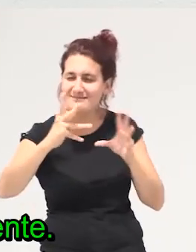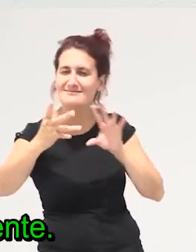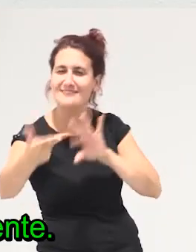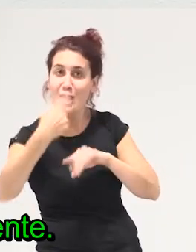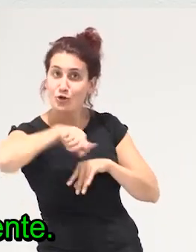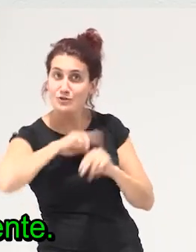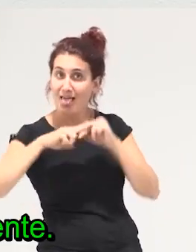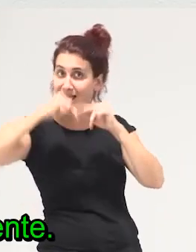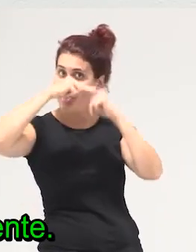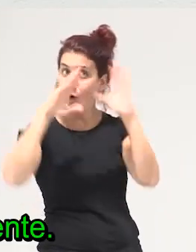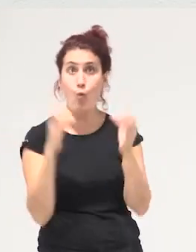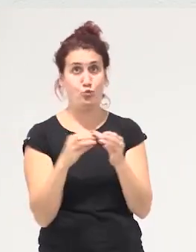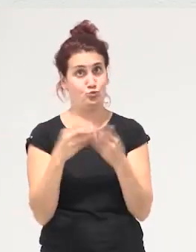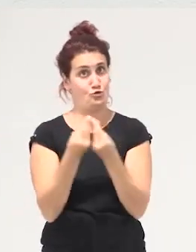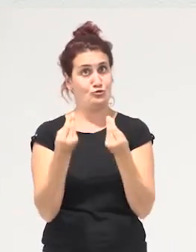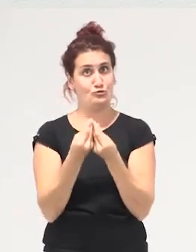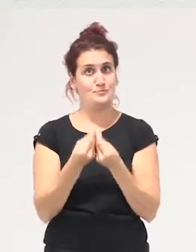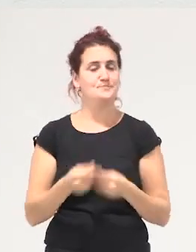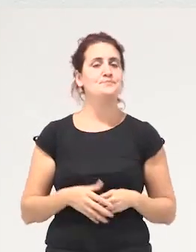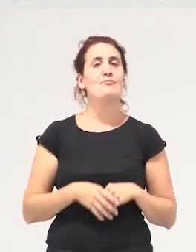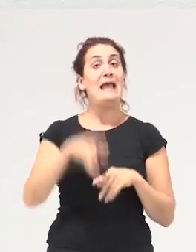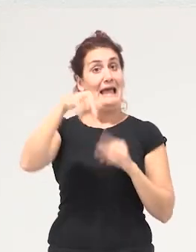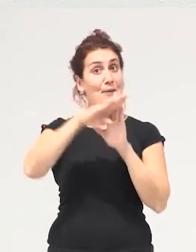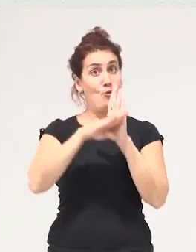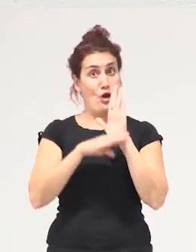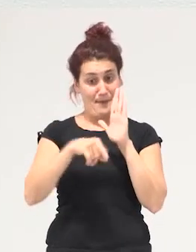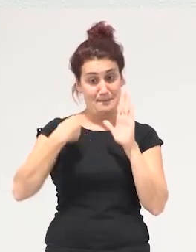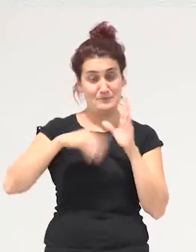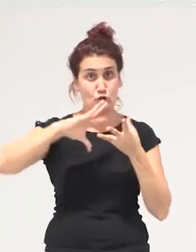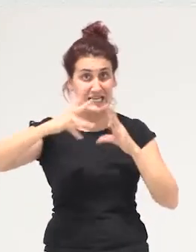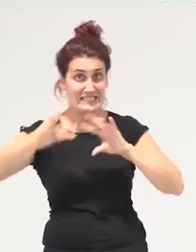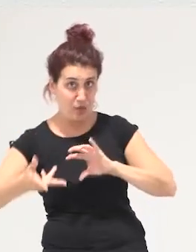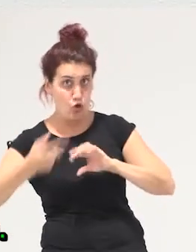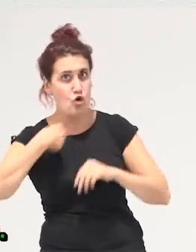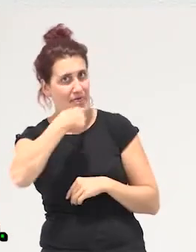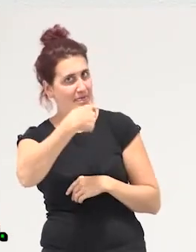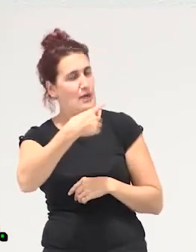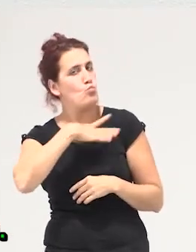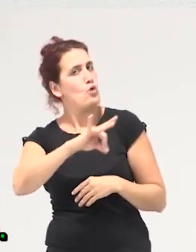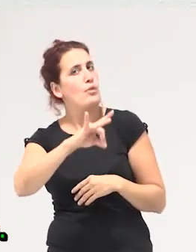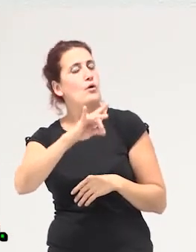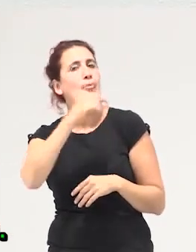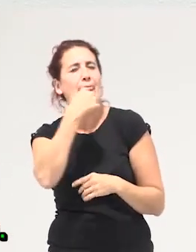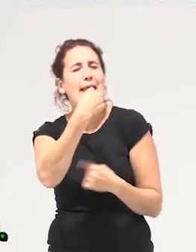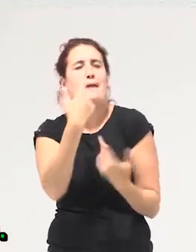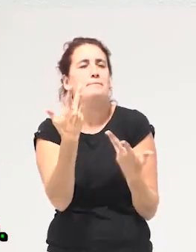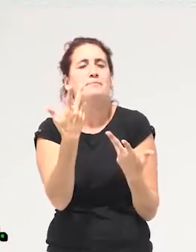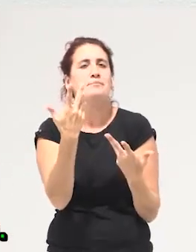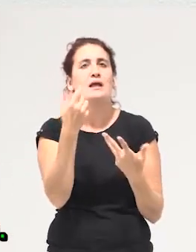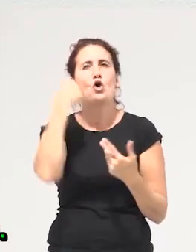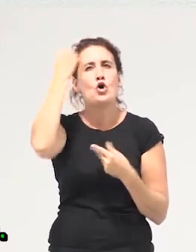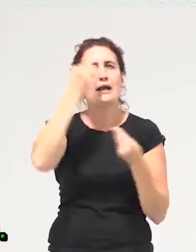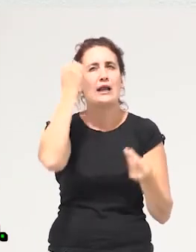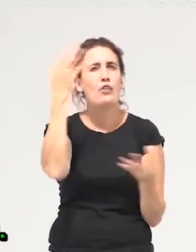construyendo colectivamente y en este programa de transición yo por decir diría al menos creo que tendría